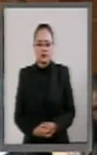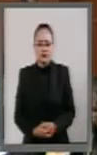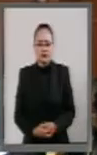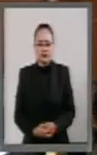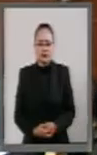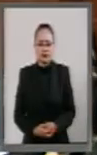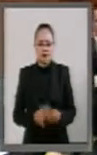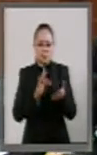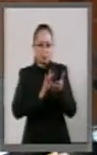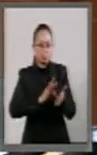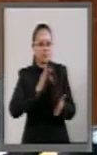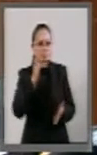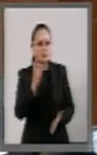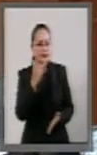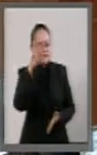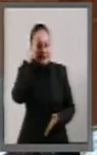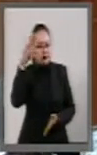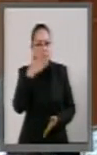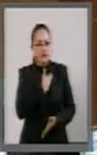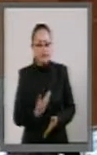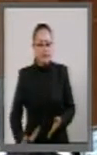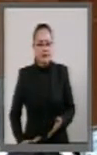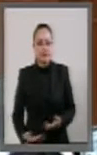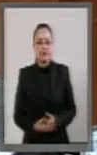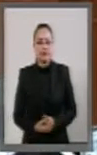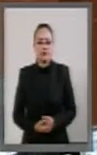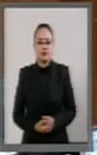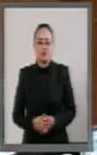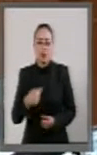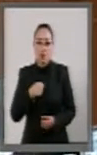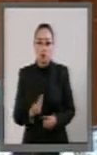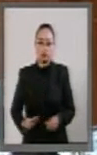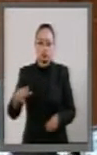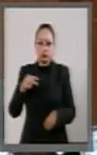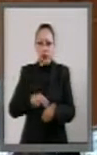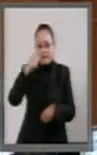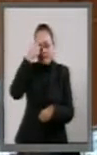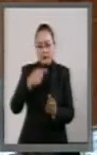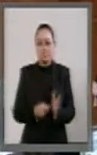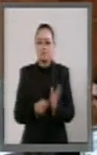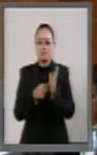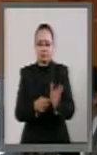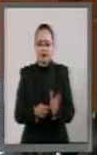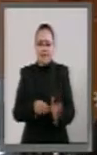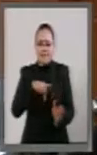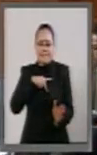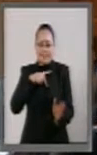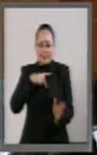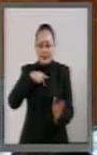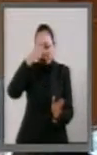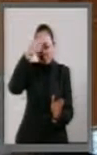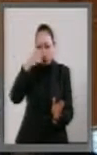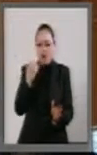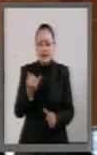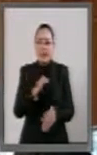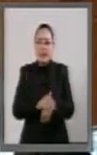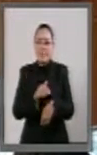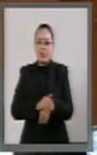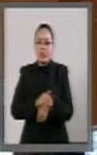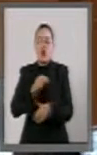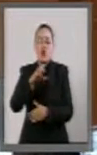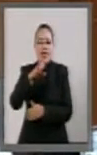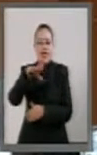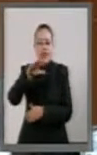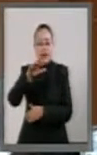Muchas gracias, señor presidente. Estoy aquí efectivamente para presentar a nombre propio y de mi amigo el senador